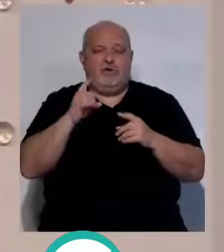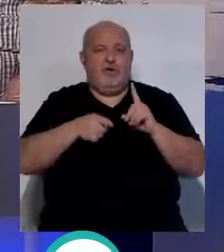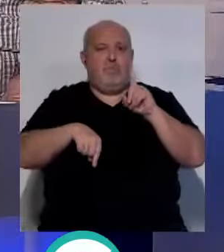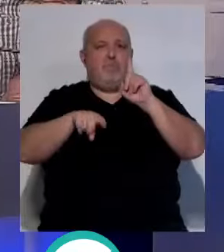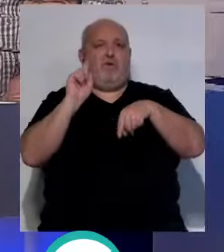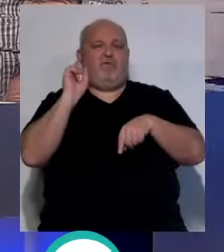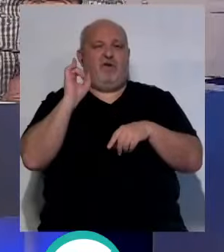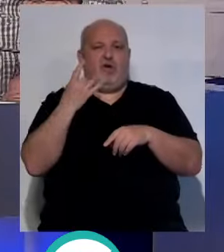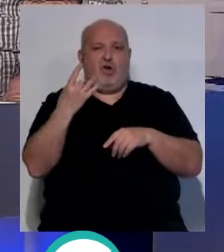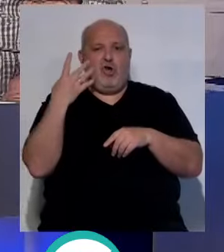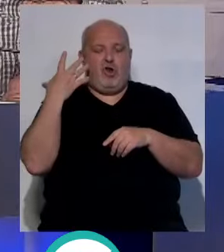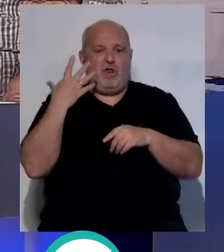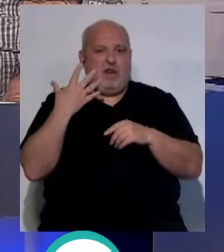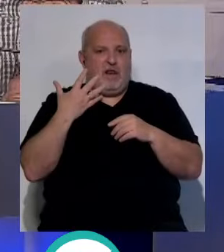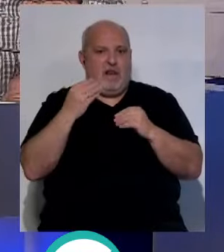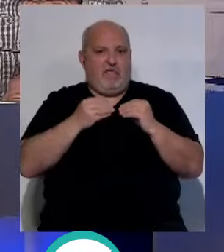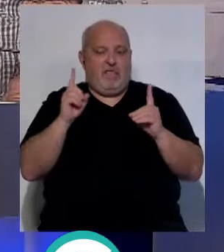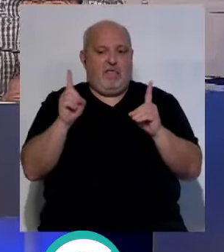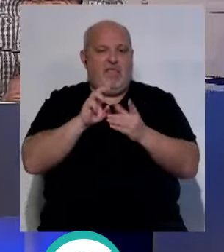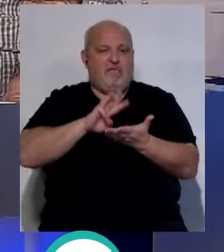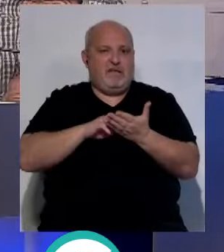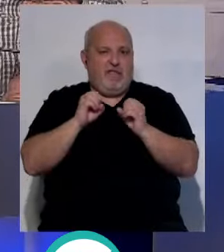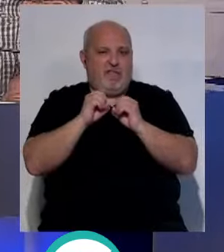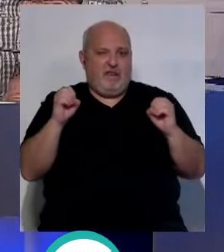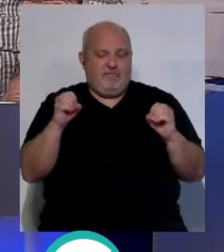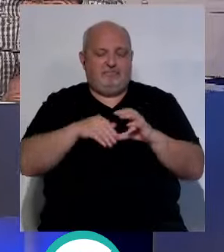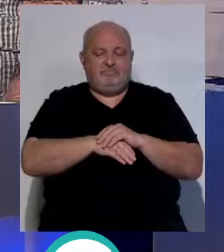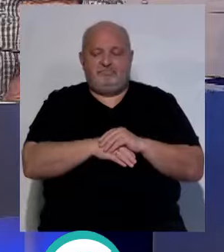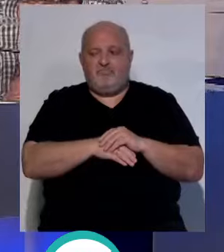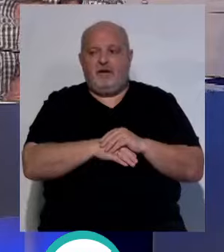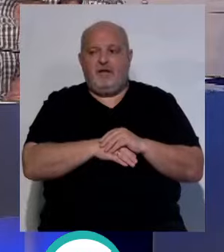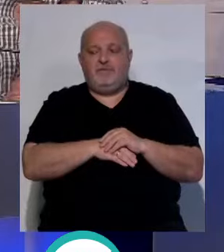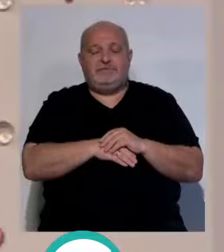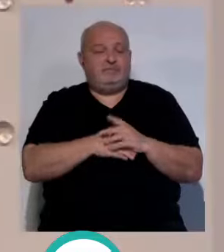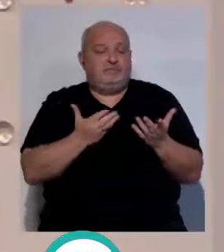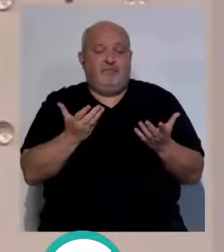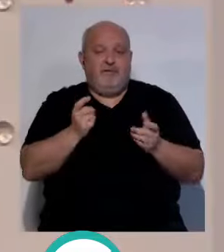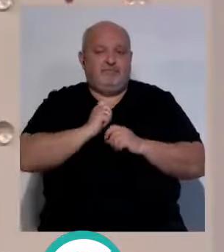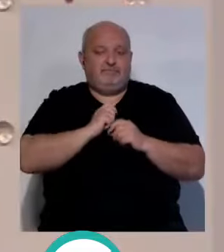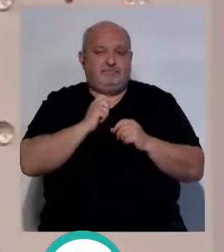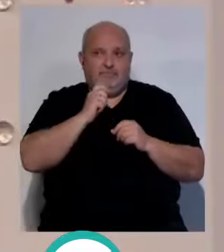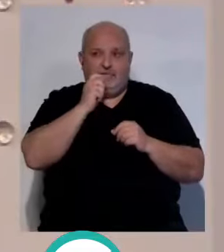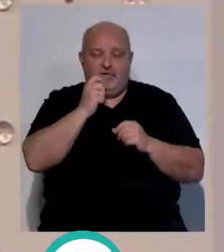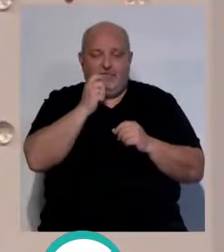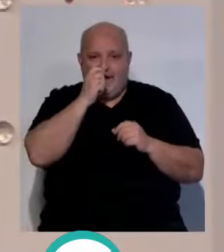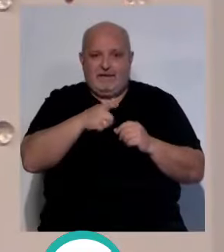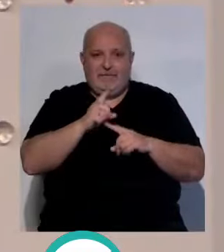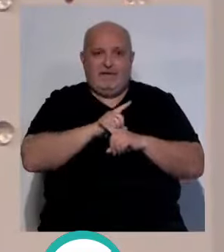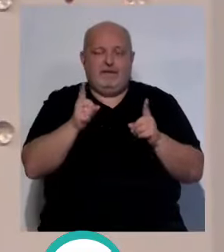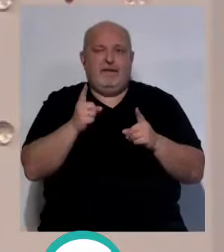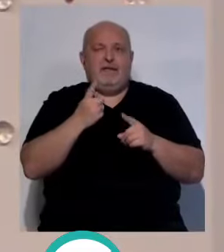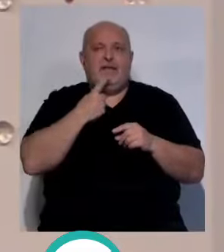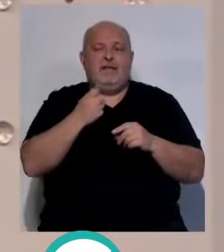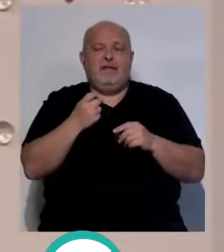de aquella manera y nadie le hace nada, como ha comentado Luis, pero nos sabe a poco y nos sigue saliendo a poco. Y nos